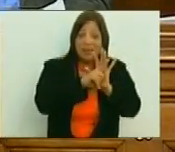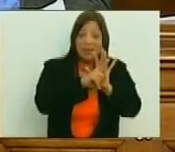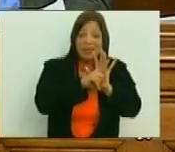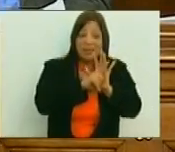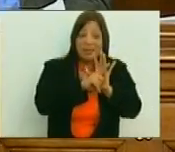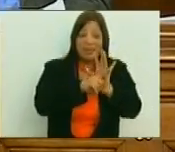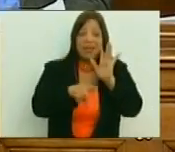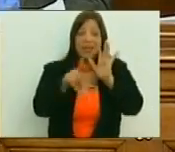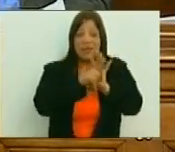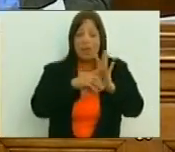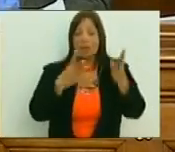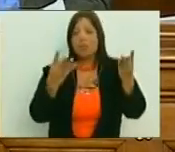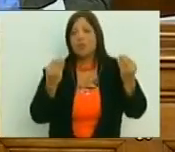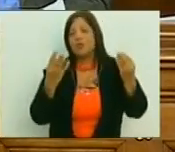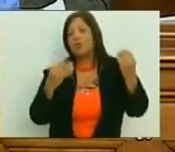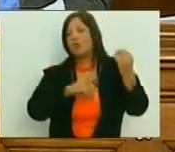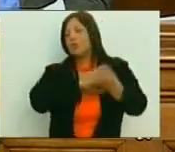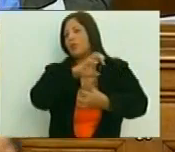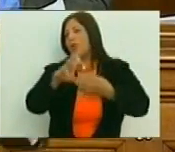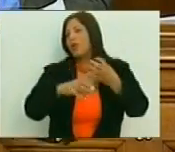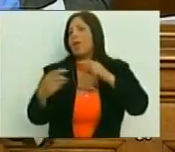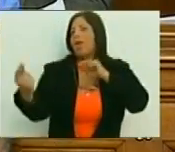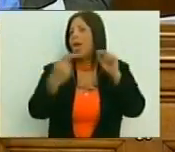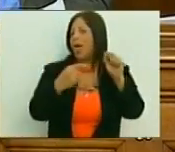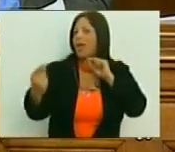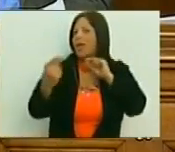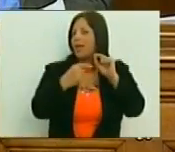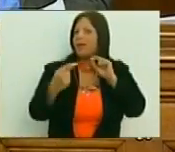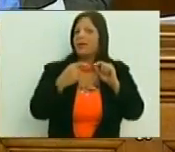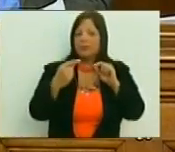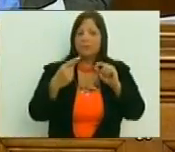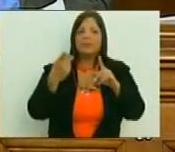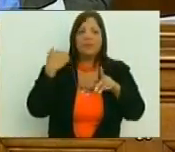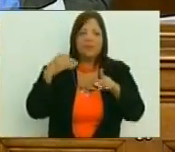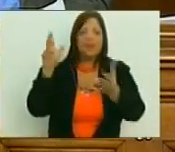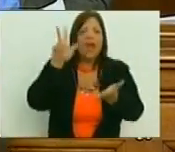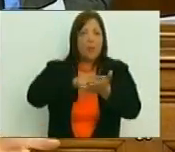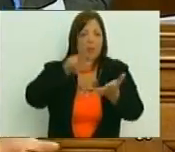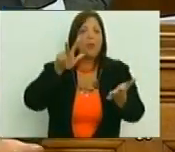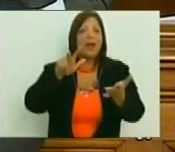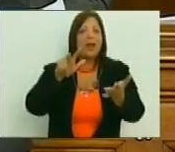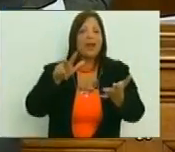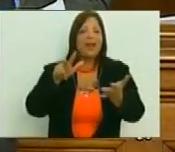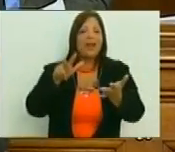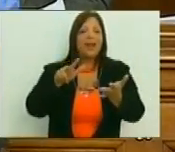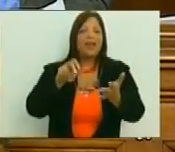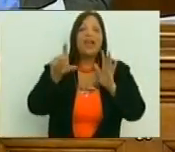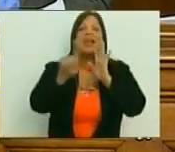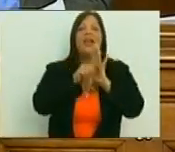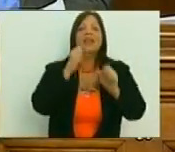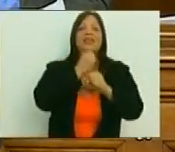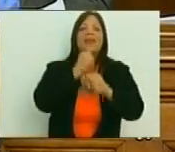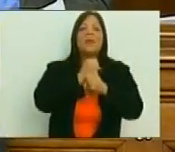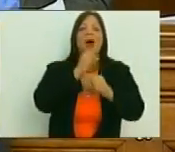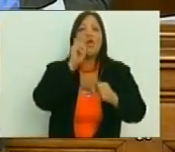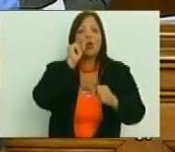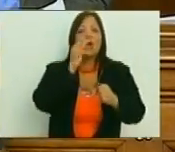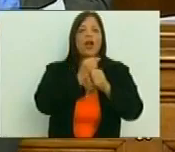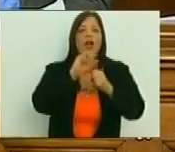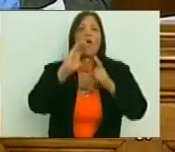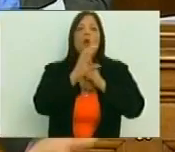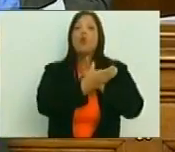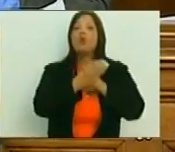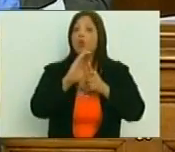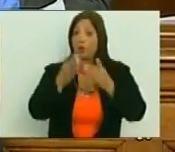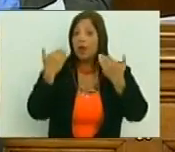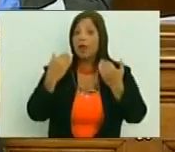una ley que logramos después de tantas y tantas discusiones en una asamblea patriota que fue aprobada y que hoy se llama la Ley de Trabajadores y Trabajadoras de la Cultura,